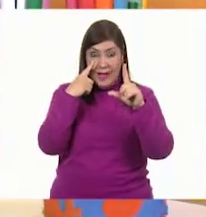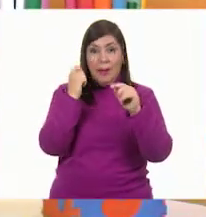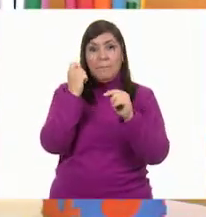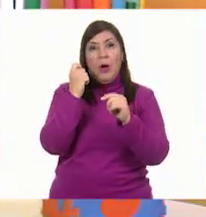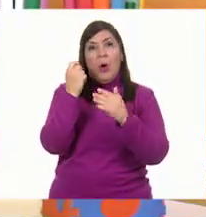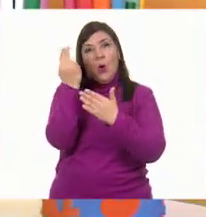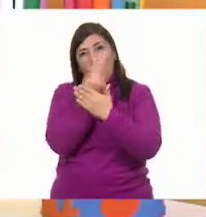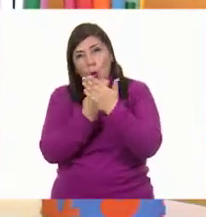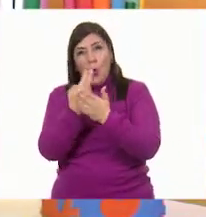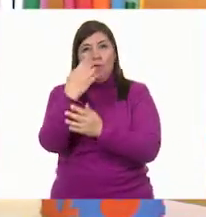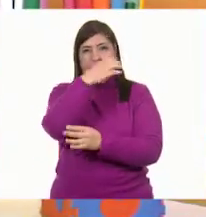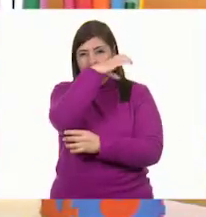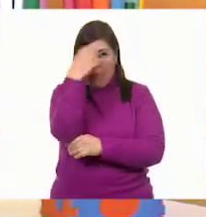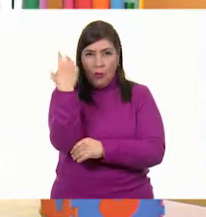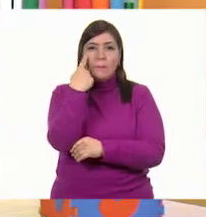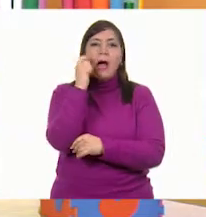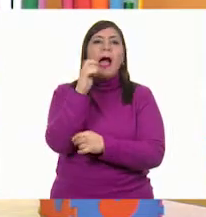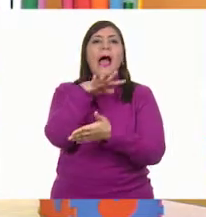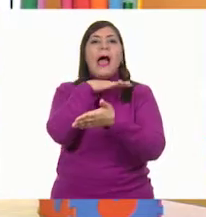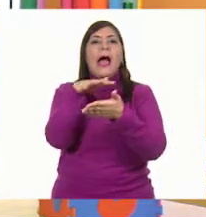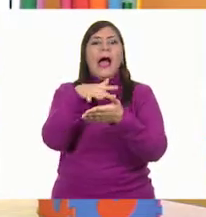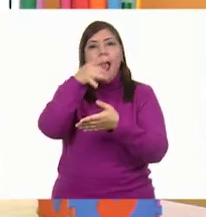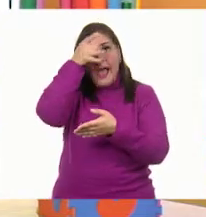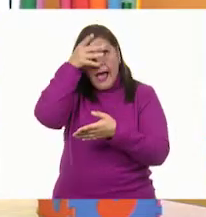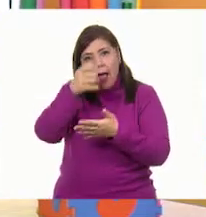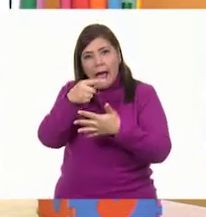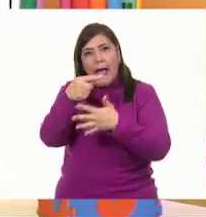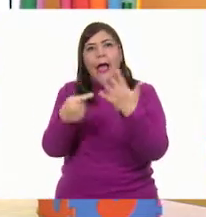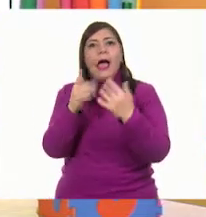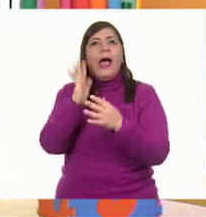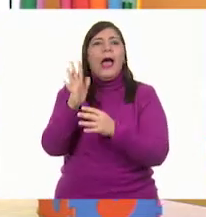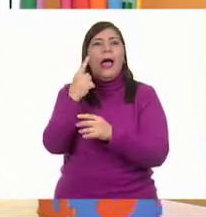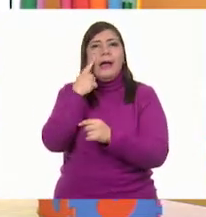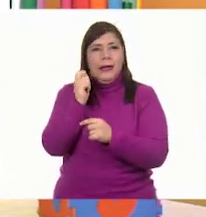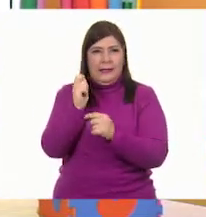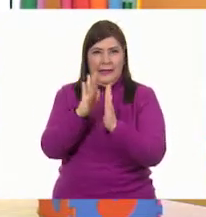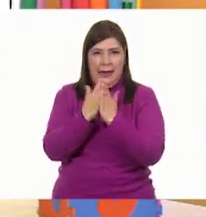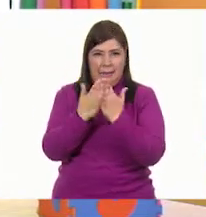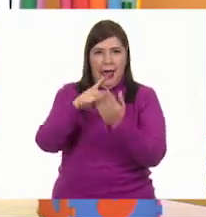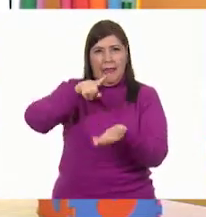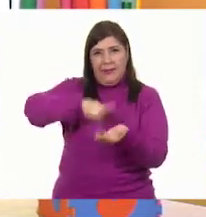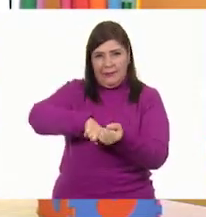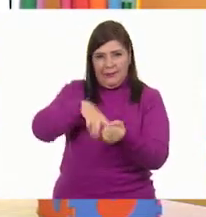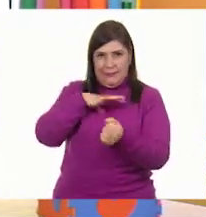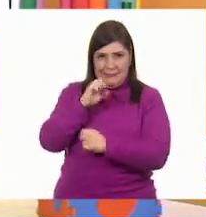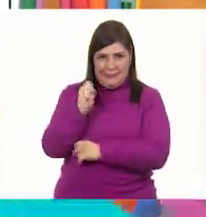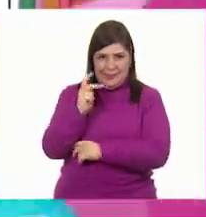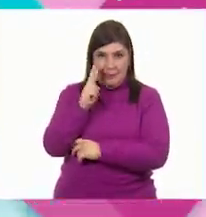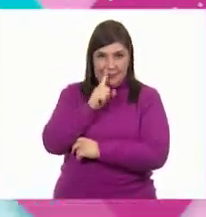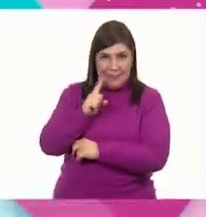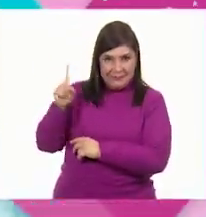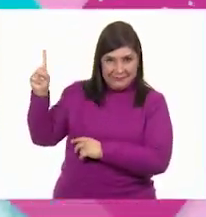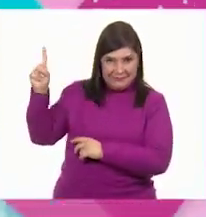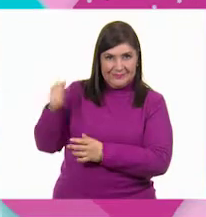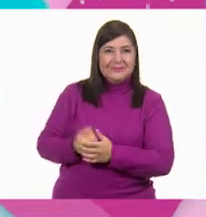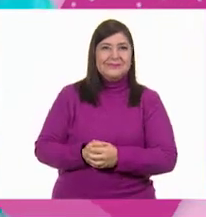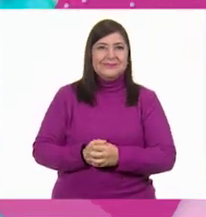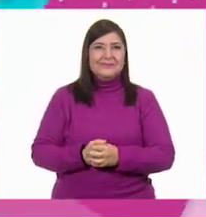las lecturas que ya hemos estado explorando aquí en el libro de texto. Vamos a verlas, por favor.